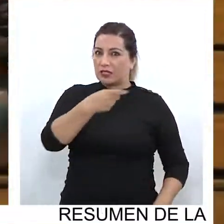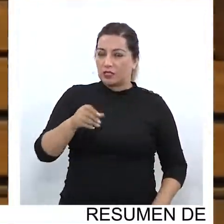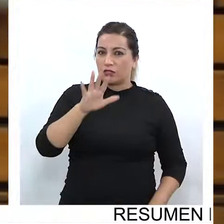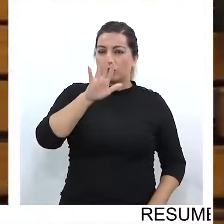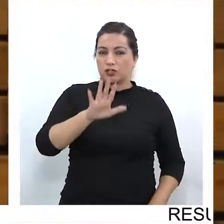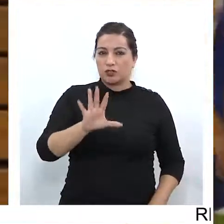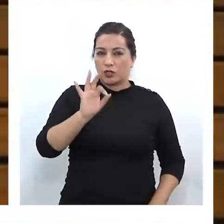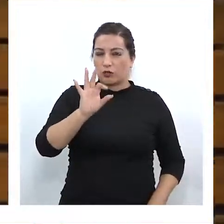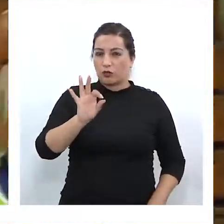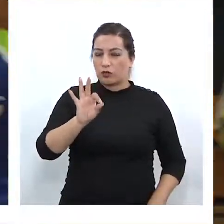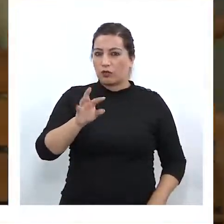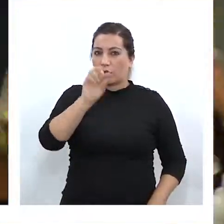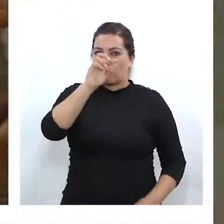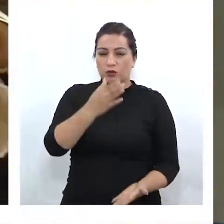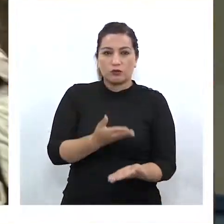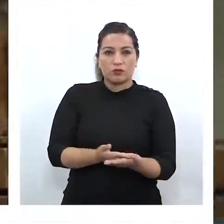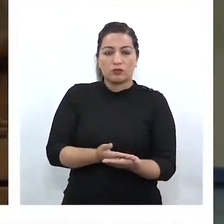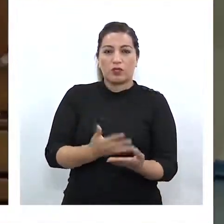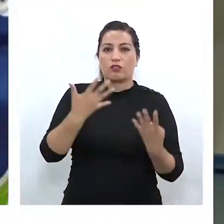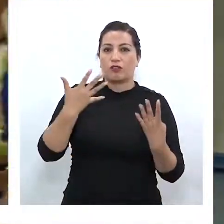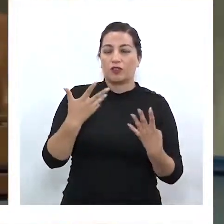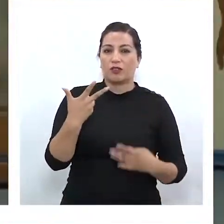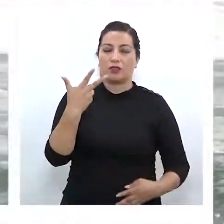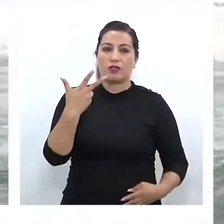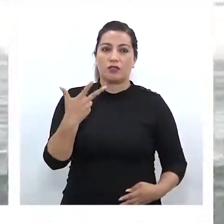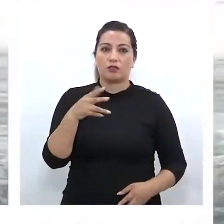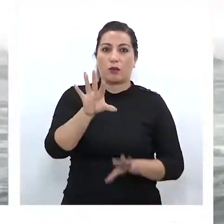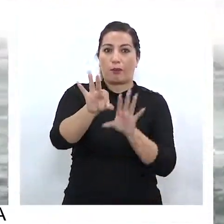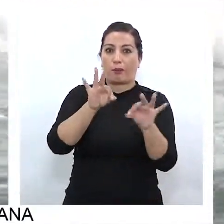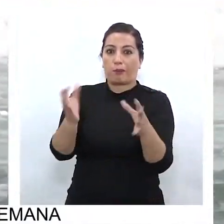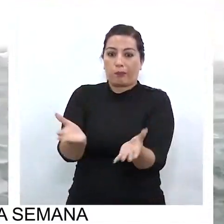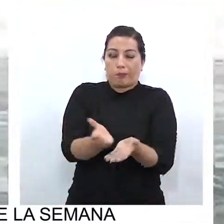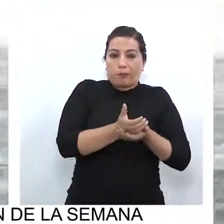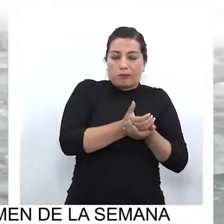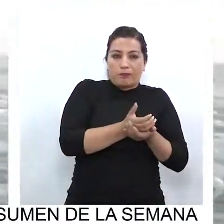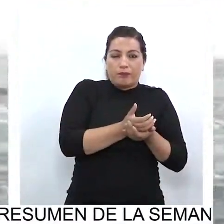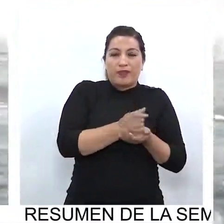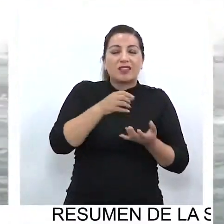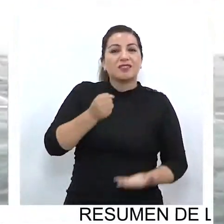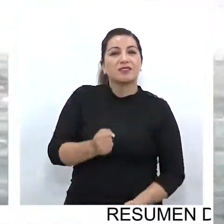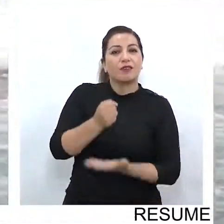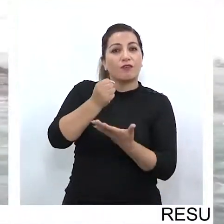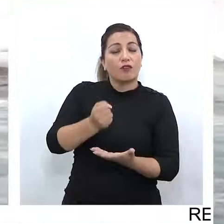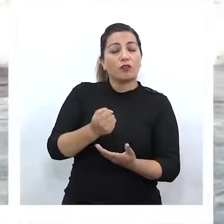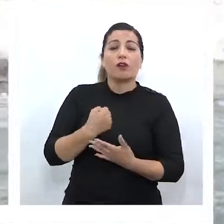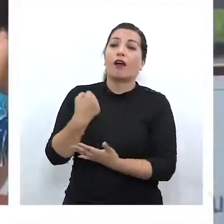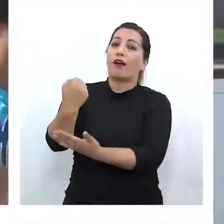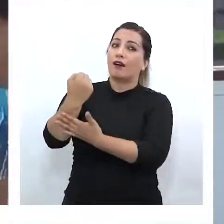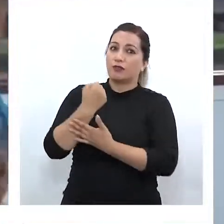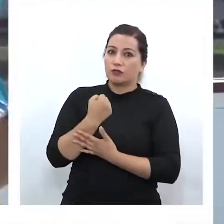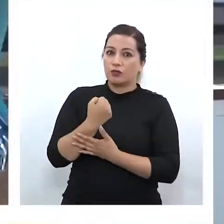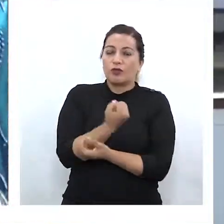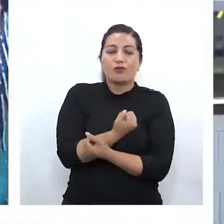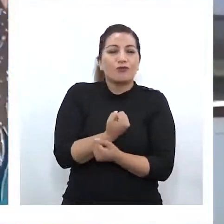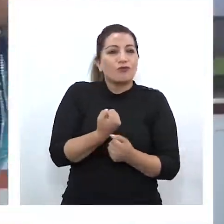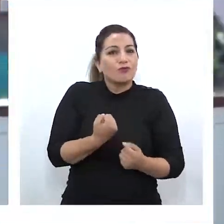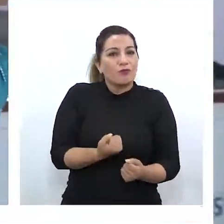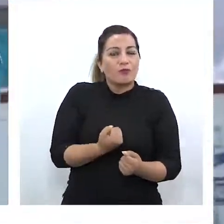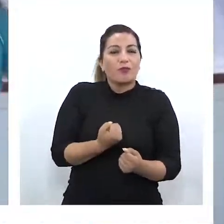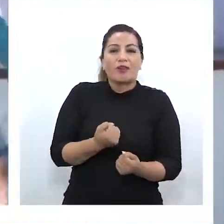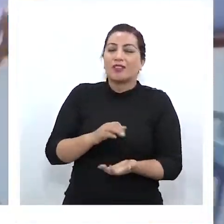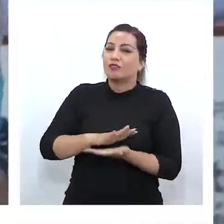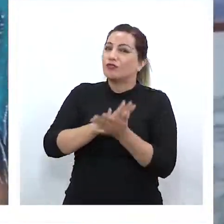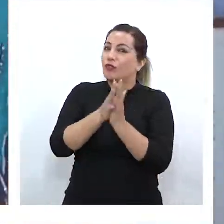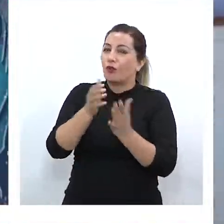de 152 postulaciones y 98 preseleccionados. Fondos que si bien ayudan, no han podido